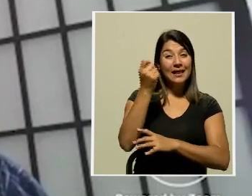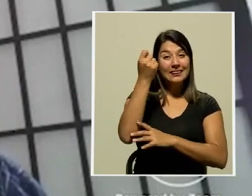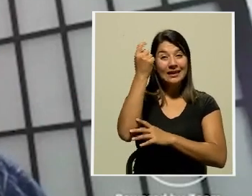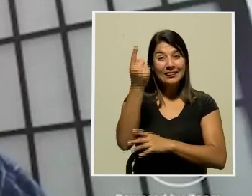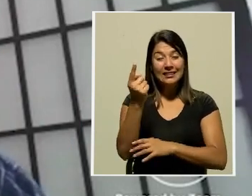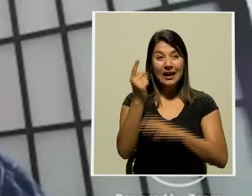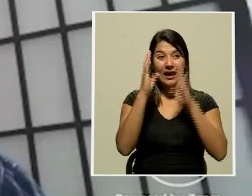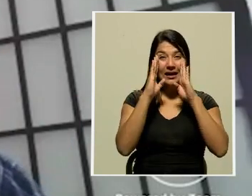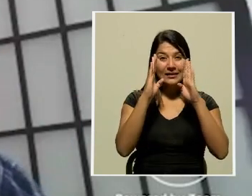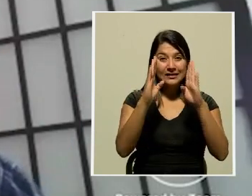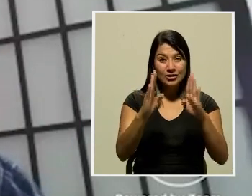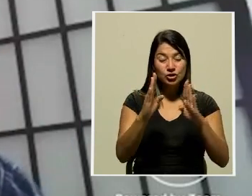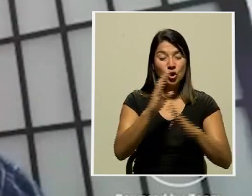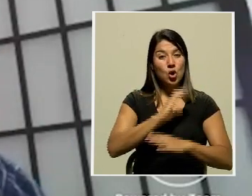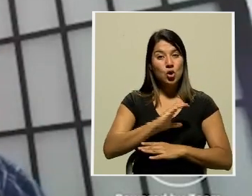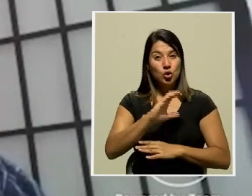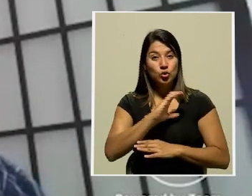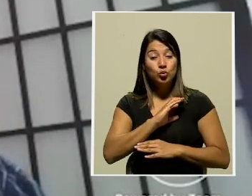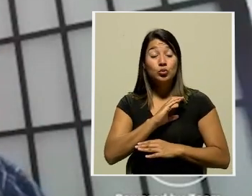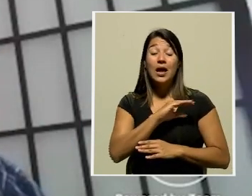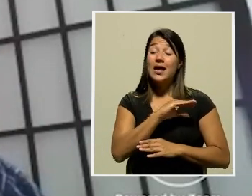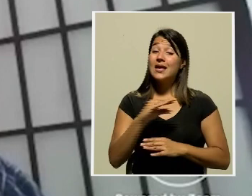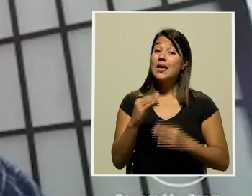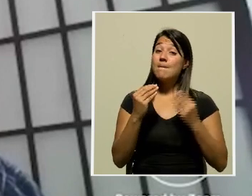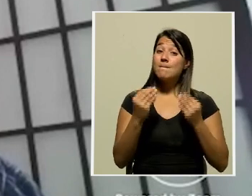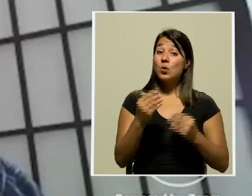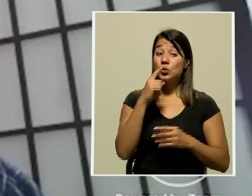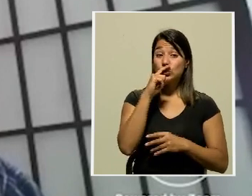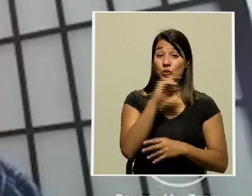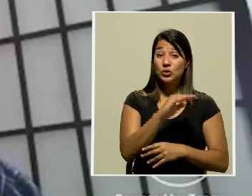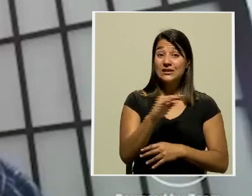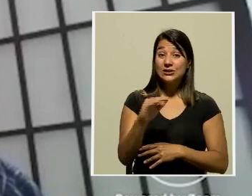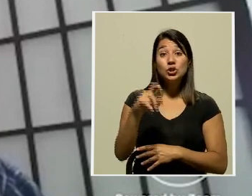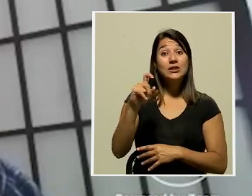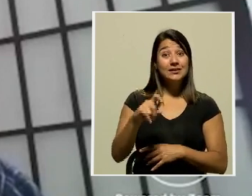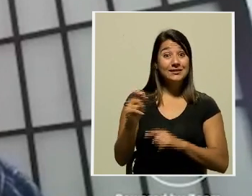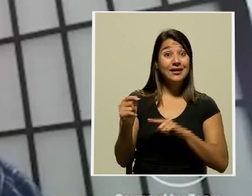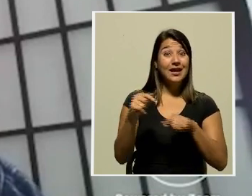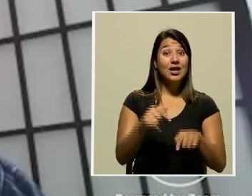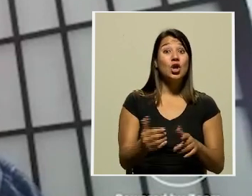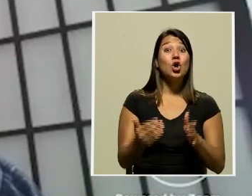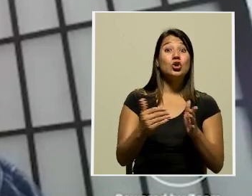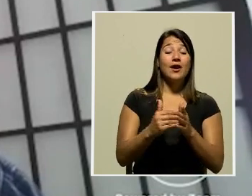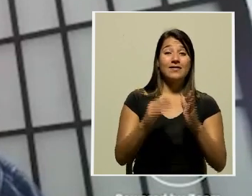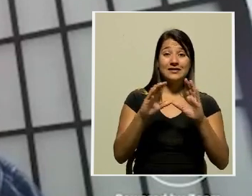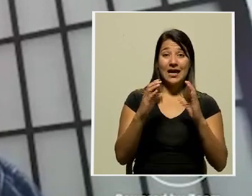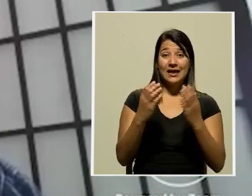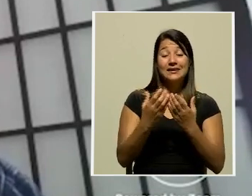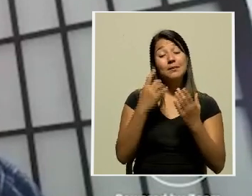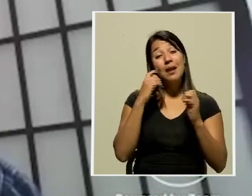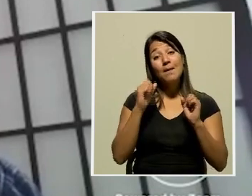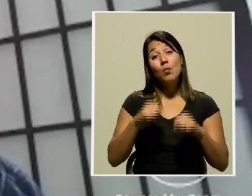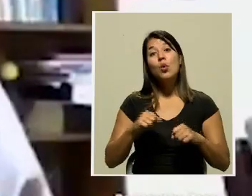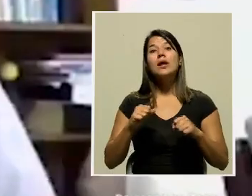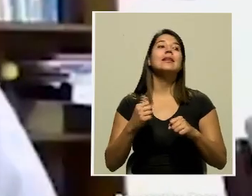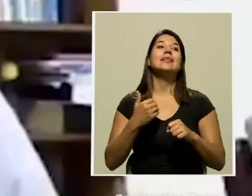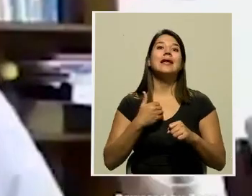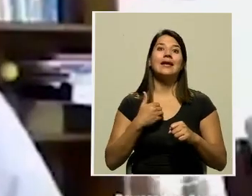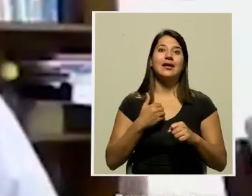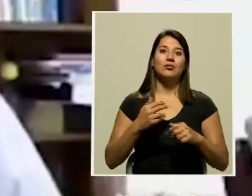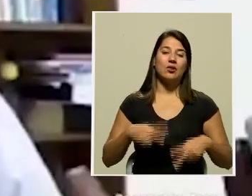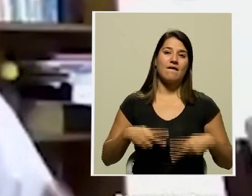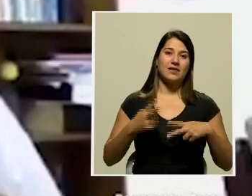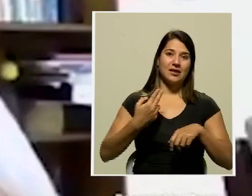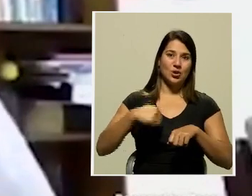ciertamente hay una gran cantidad de chicos que necesitan regresar a tener alguna normalidad en sus vidas. Hay